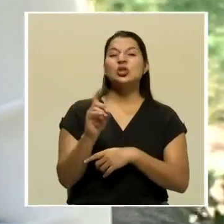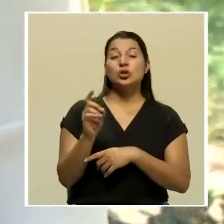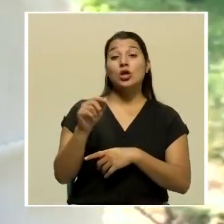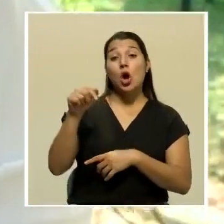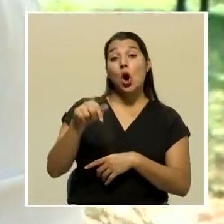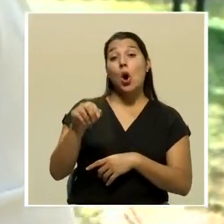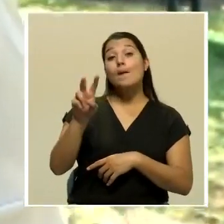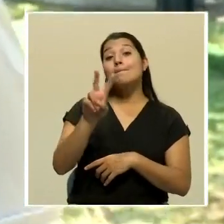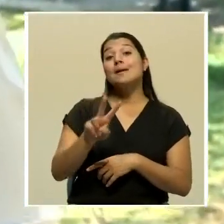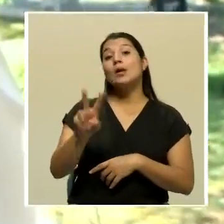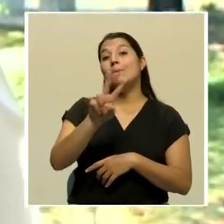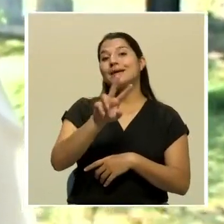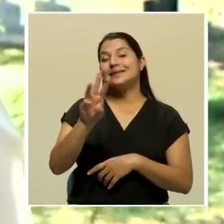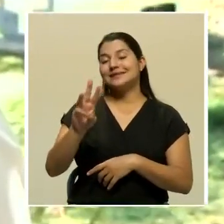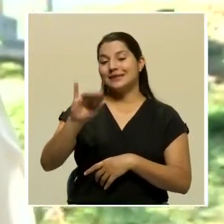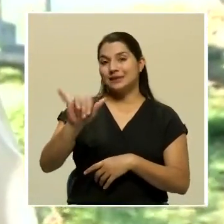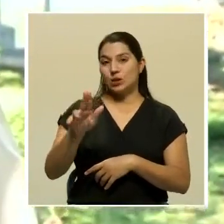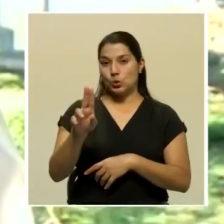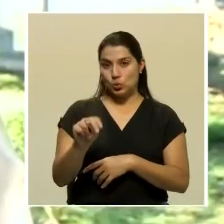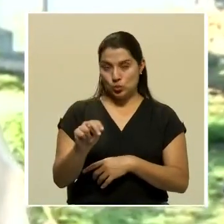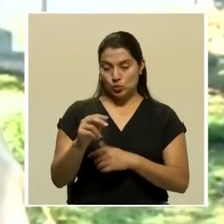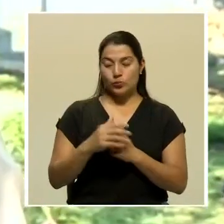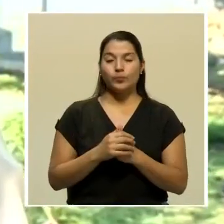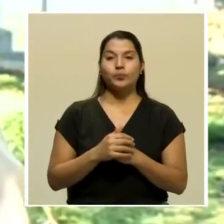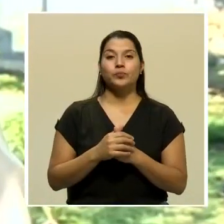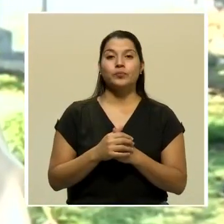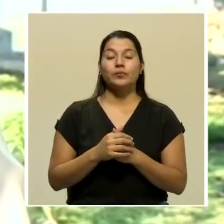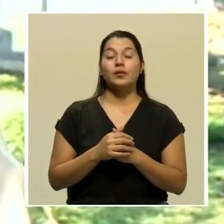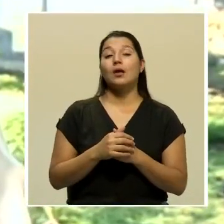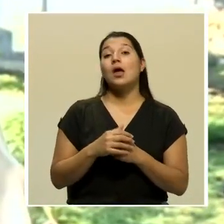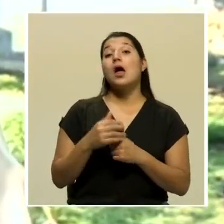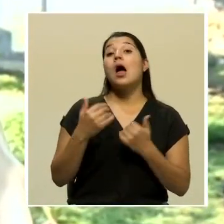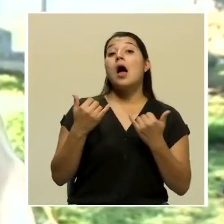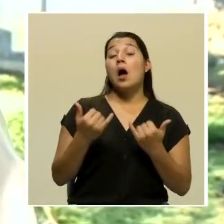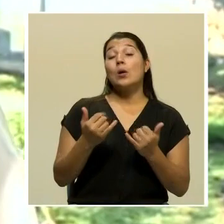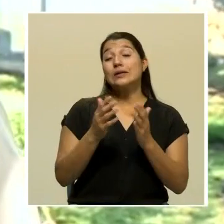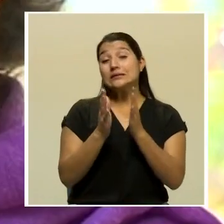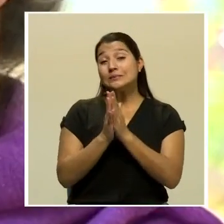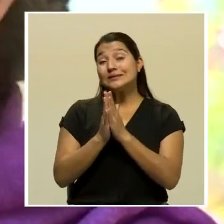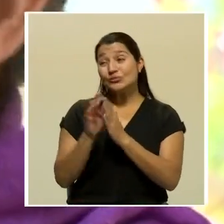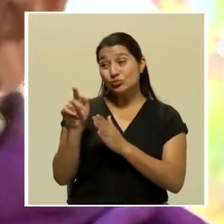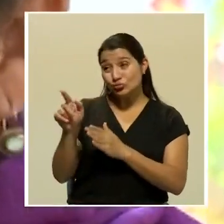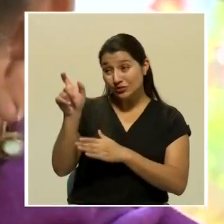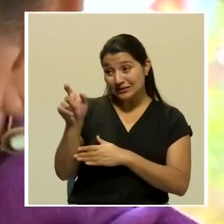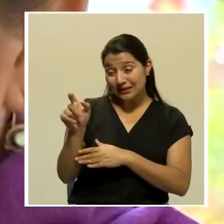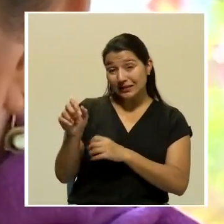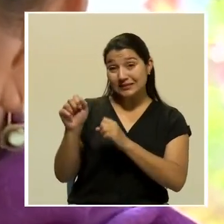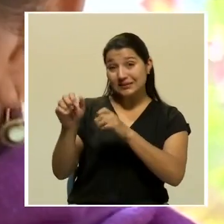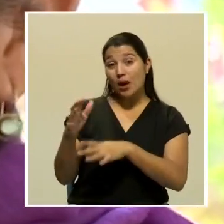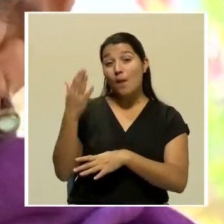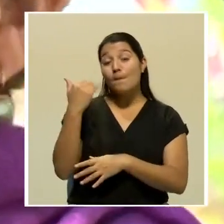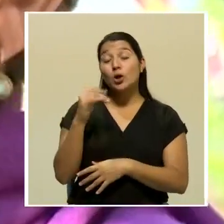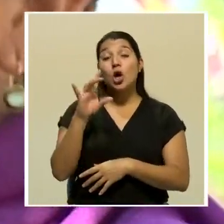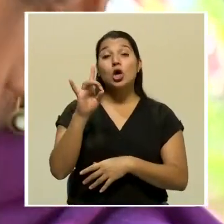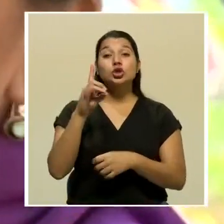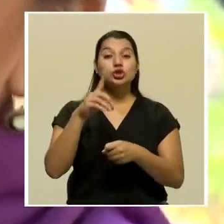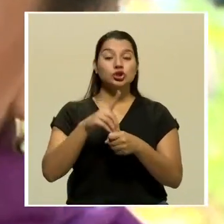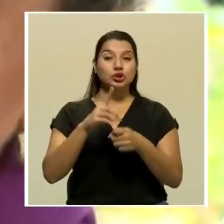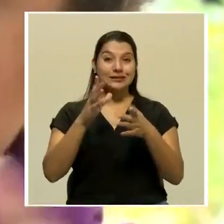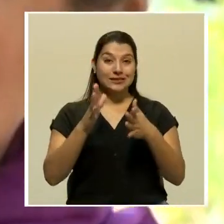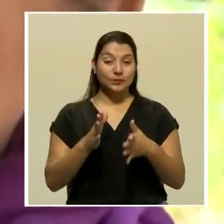viernes 26 de junio. La petición de que renuncie se da luego de que ocho diputados